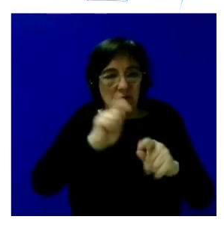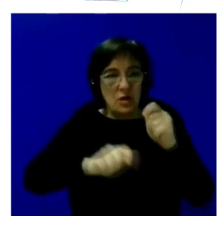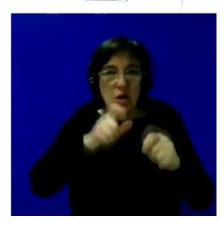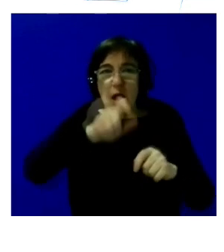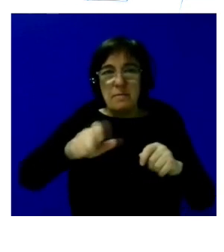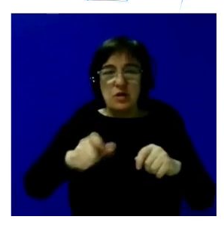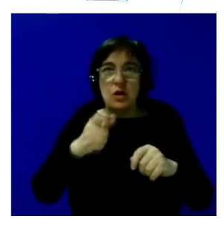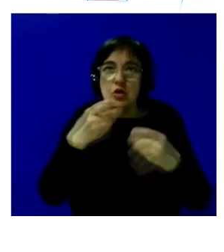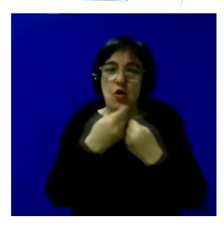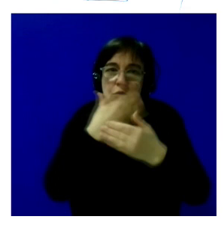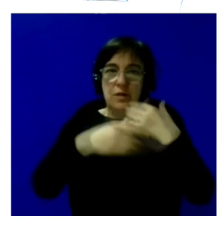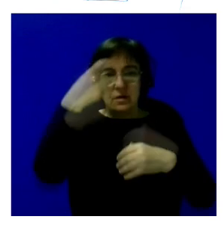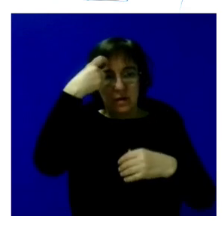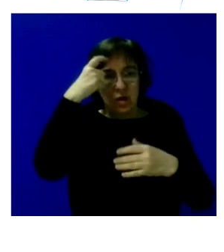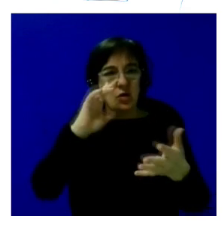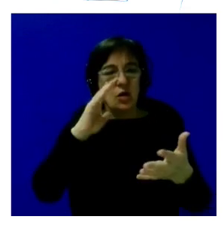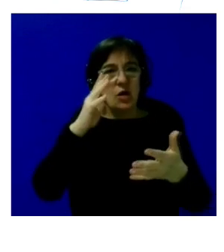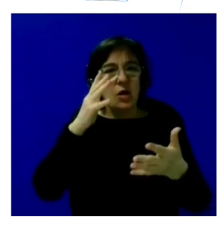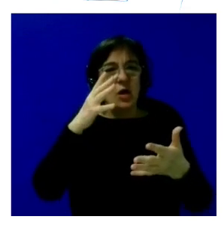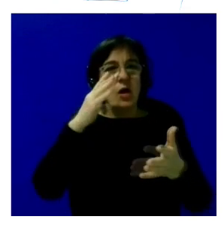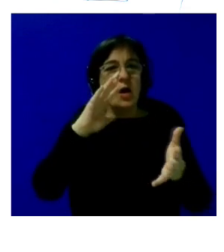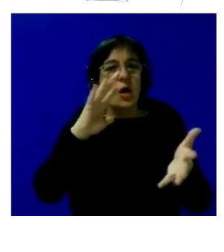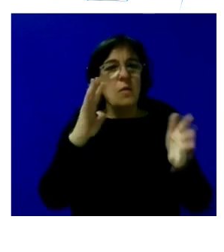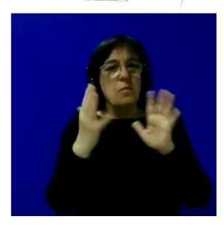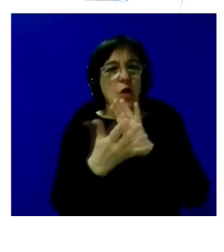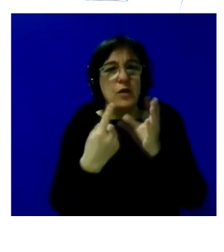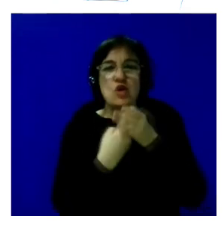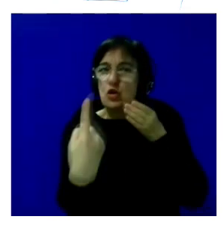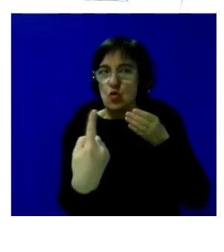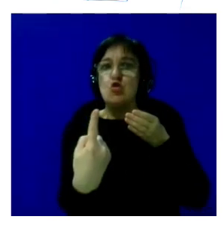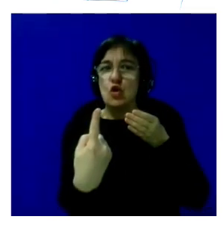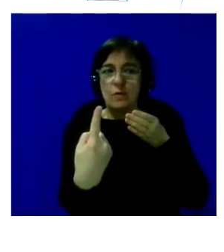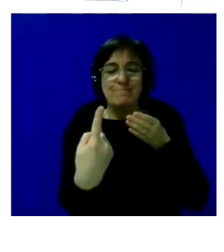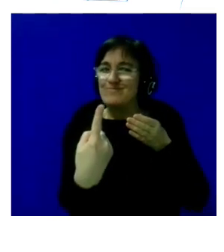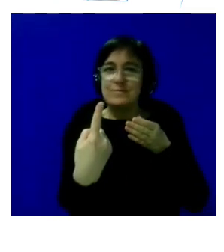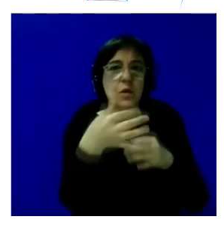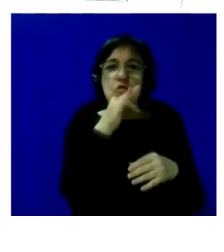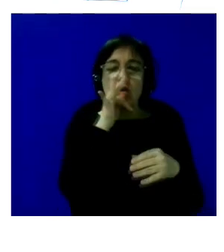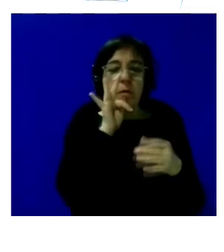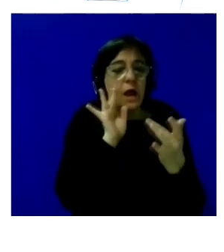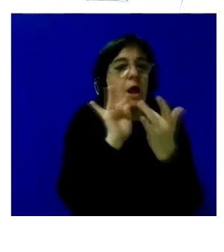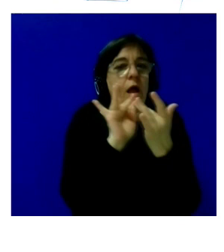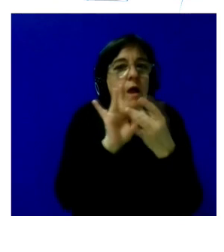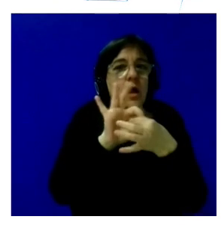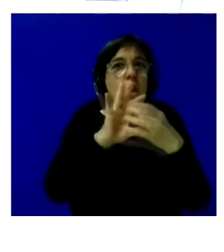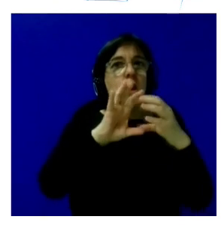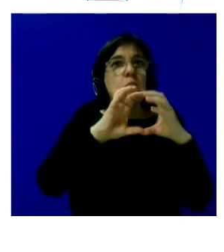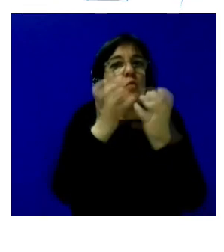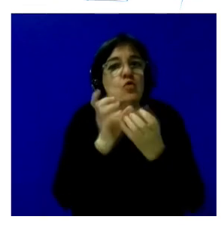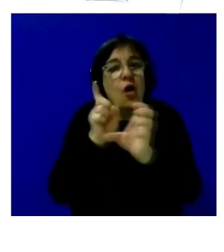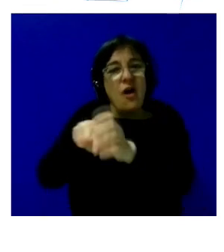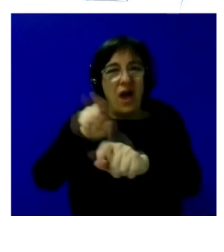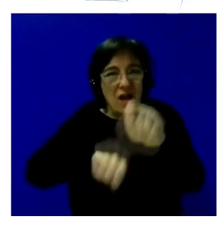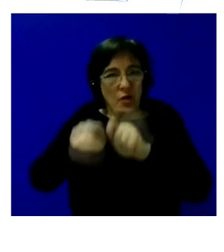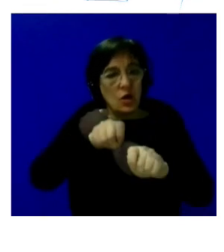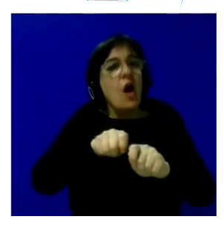intelectual que viven procesos de exclusión y a veces quizá no están suficientemente conectadas con ese mundo asociativo sí con el